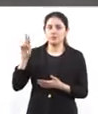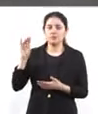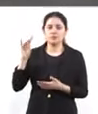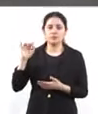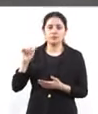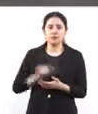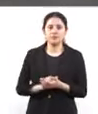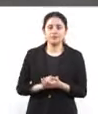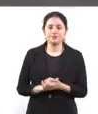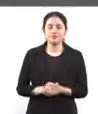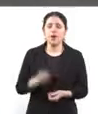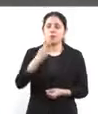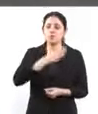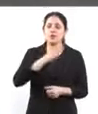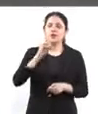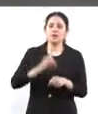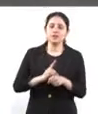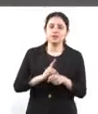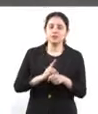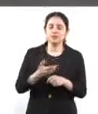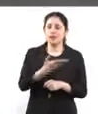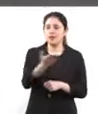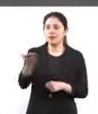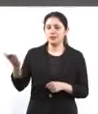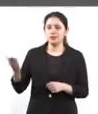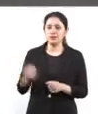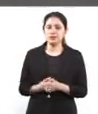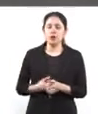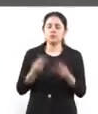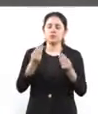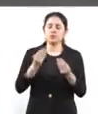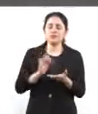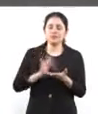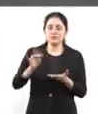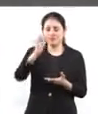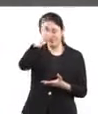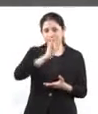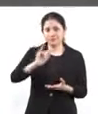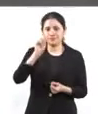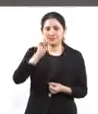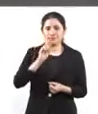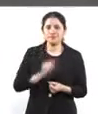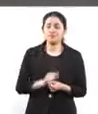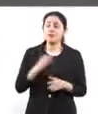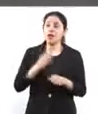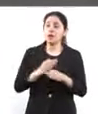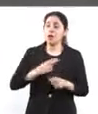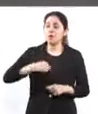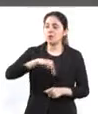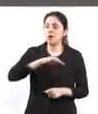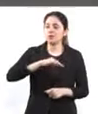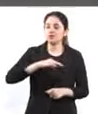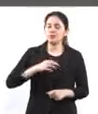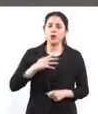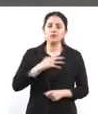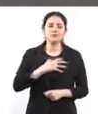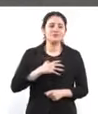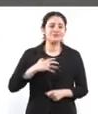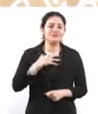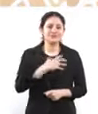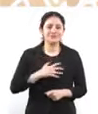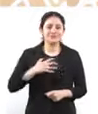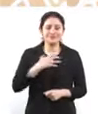Muy buenos días a todas y a todos. Muchísimas gracias, jefa. Pues hoy estamos muy, muy contentas y contentos porque por fin